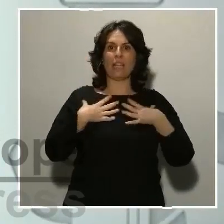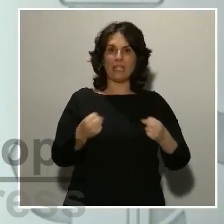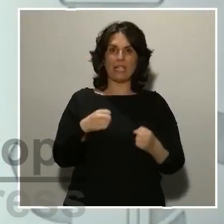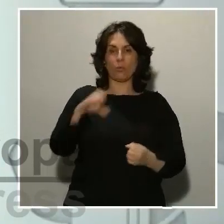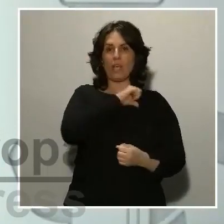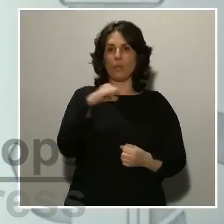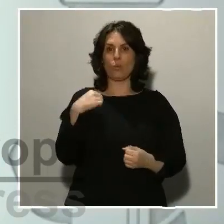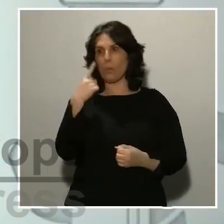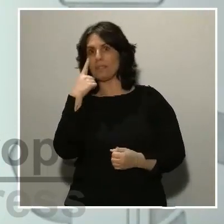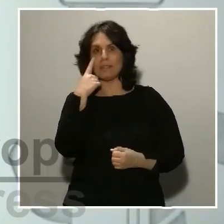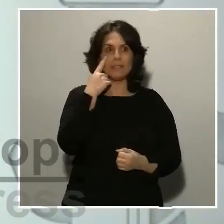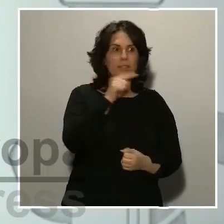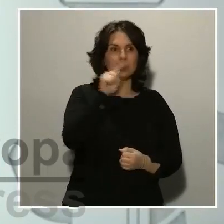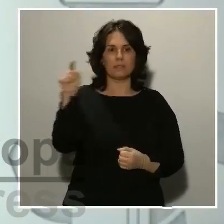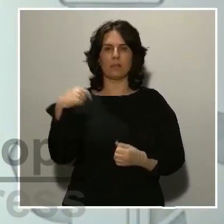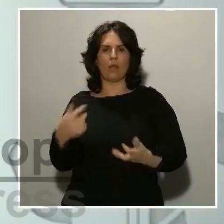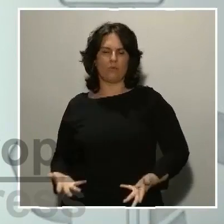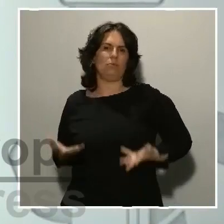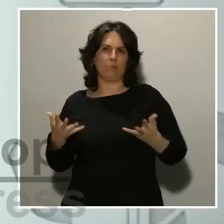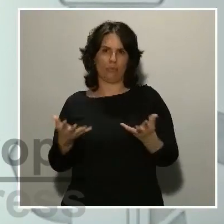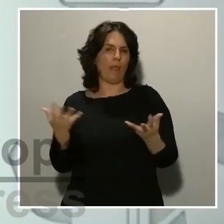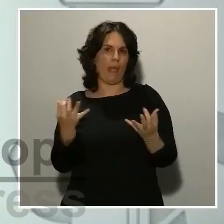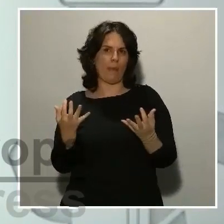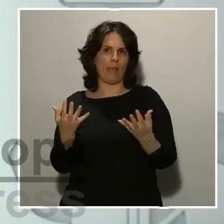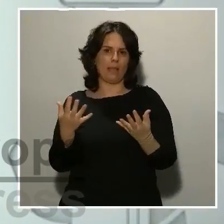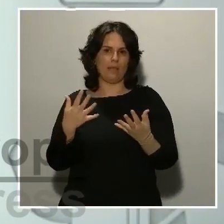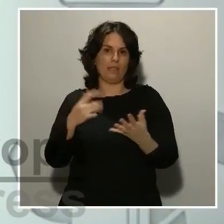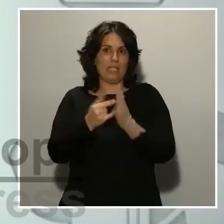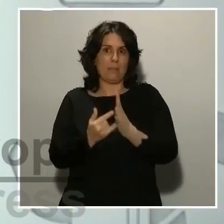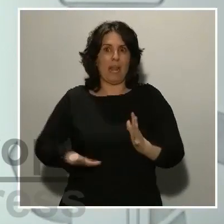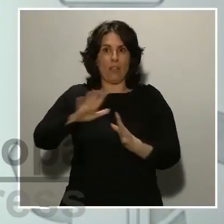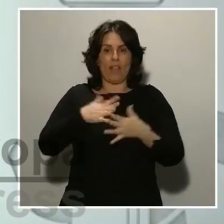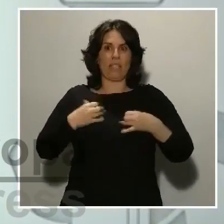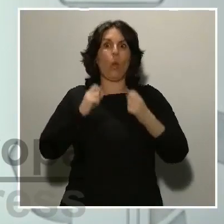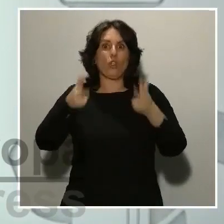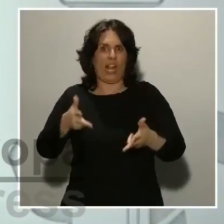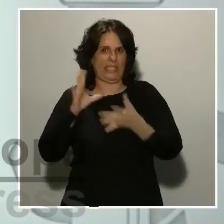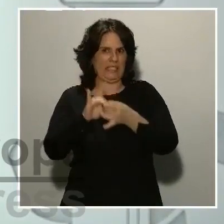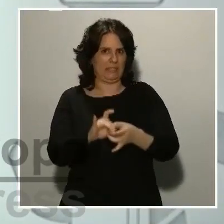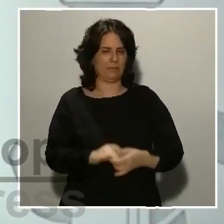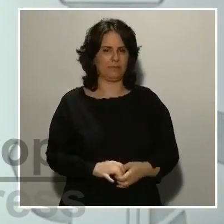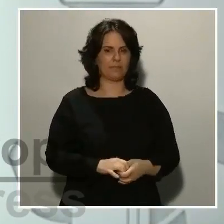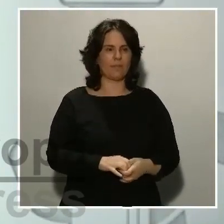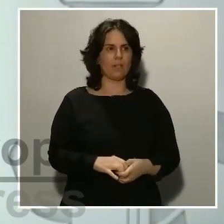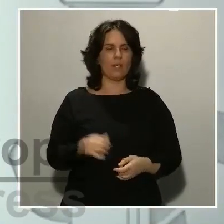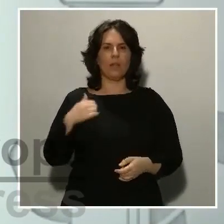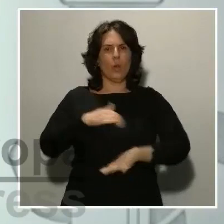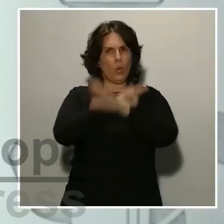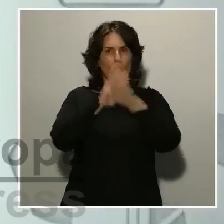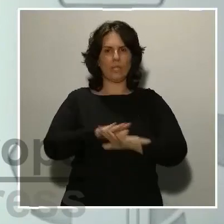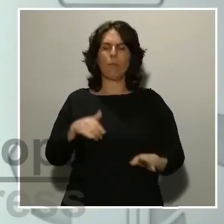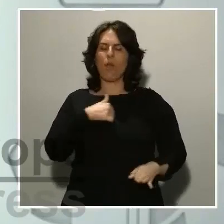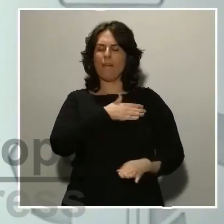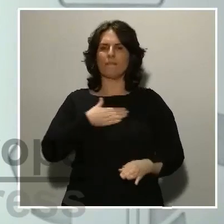a estar al servicio del Sistema Nacional de Salud. Quiero acabar como he empezado apelando a esta enorme tarea